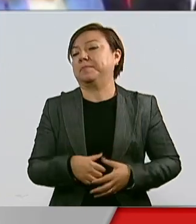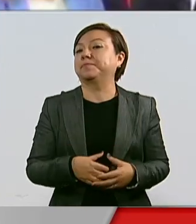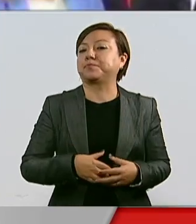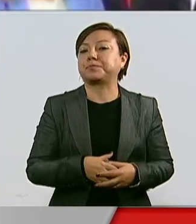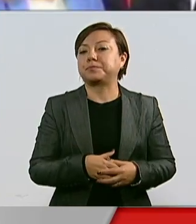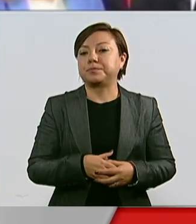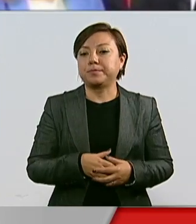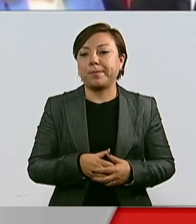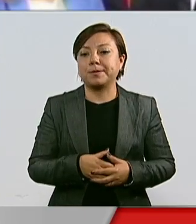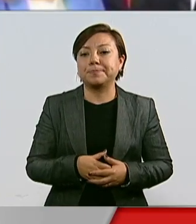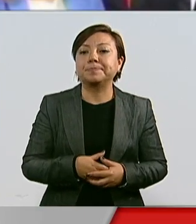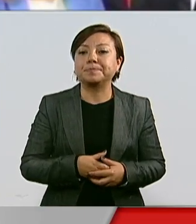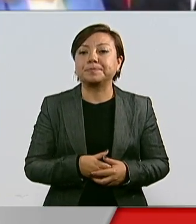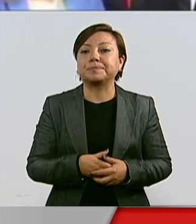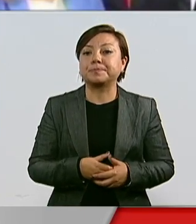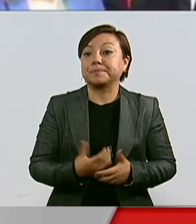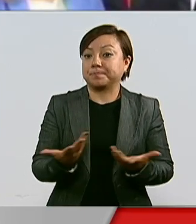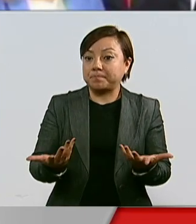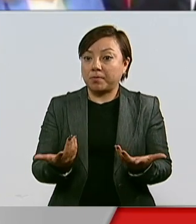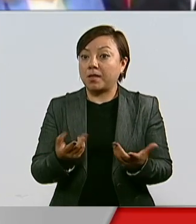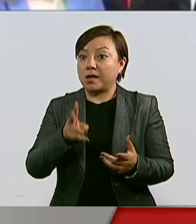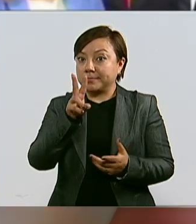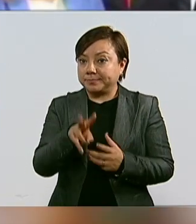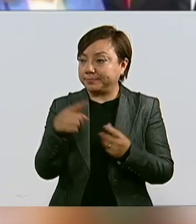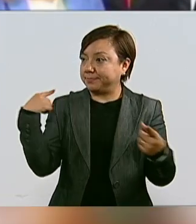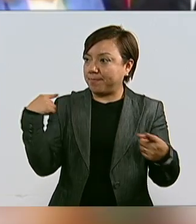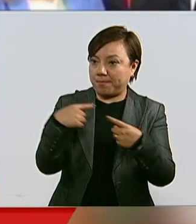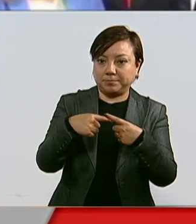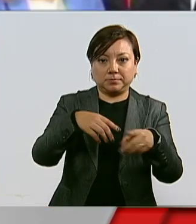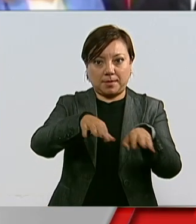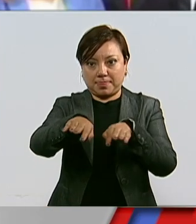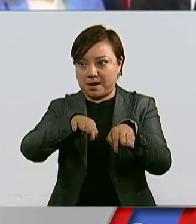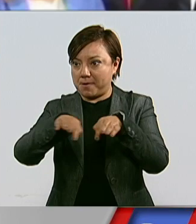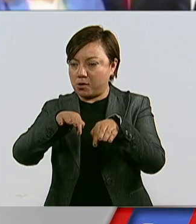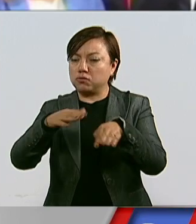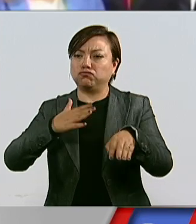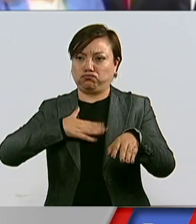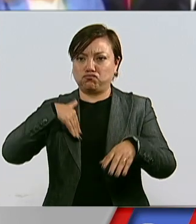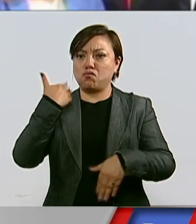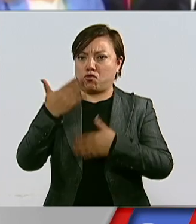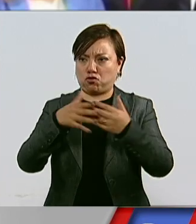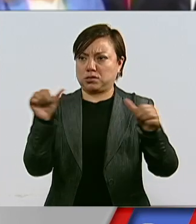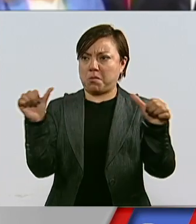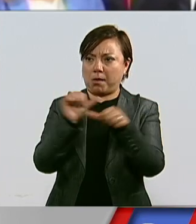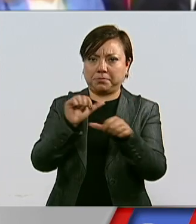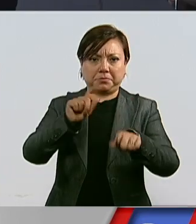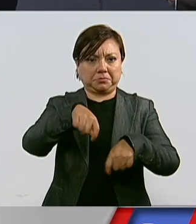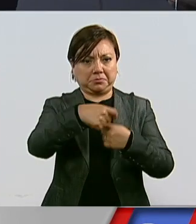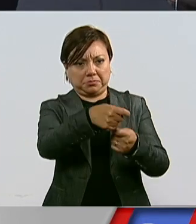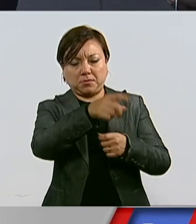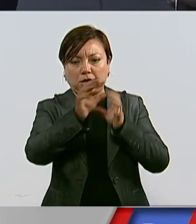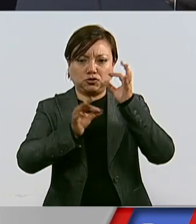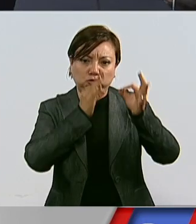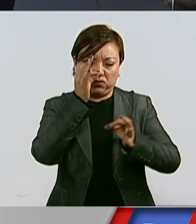Gracias a esta labor, entregaré un canal del Congreso mejor estructurado,